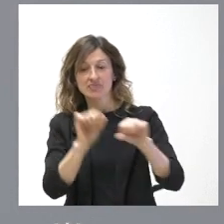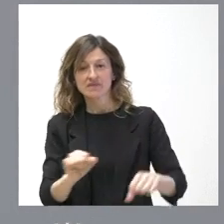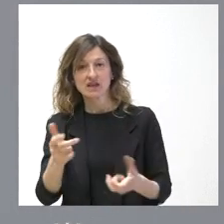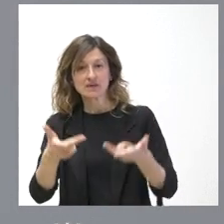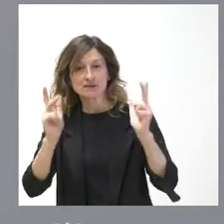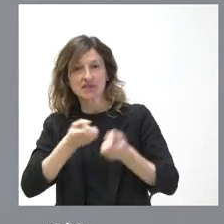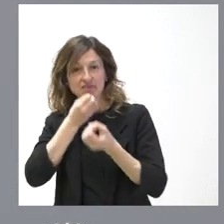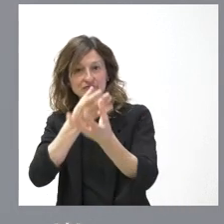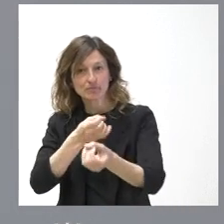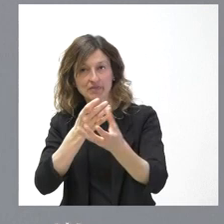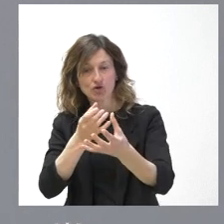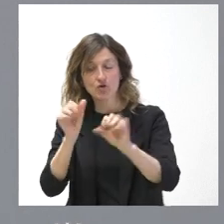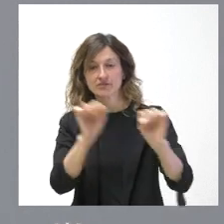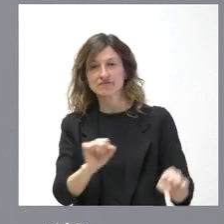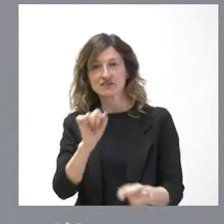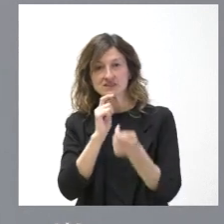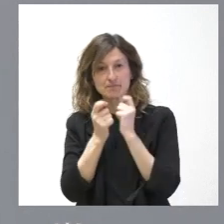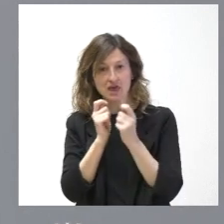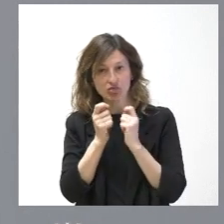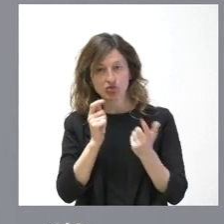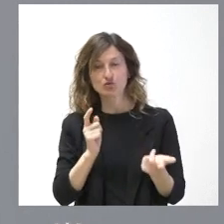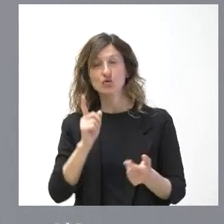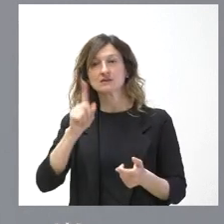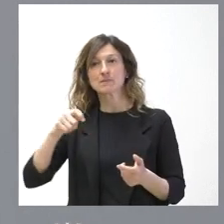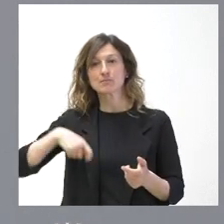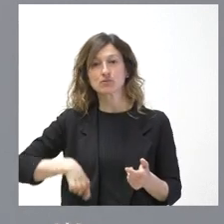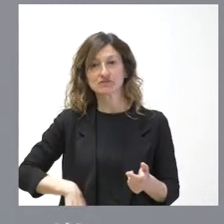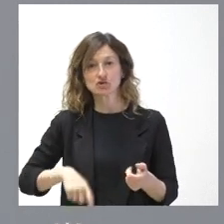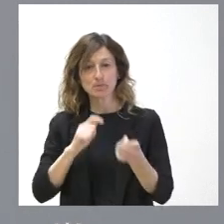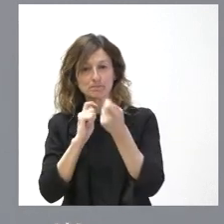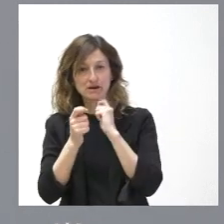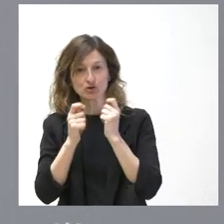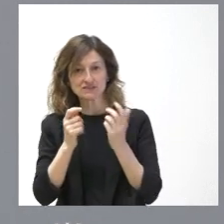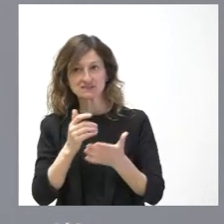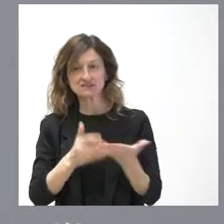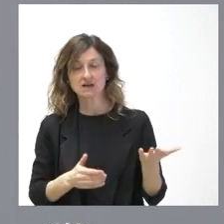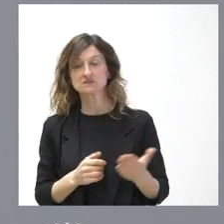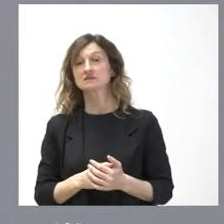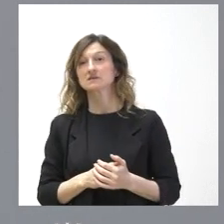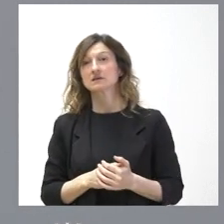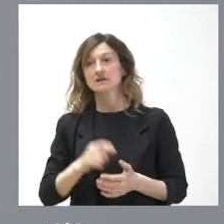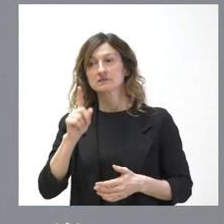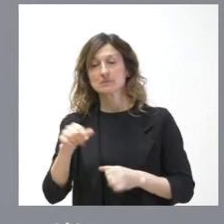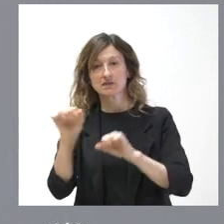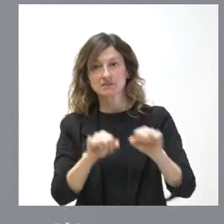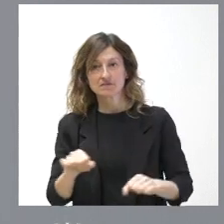información, defender a los medios de comunicación, defender a su profesión, a los periodistas, a todos los periodistas y defender también la separación de poderes, que esto es